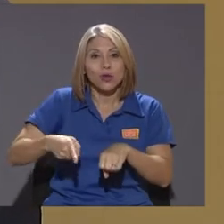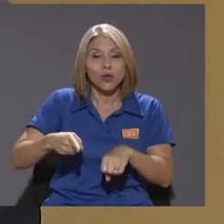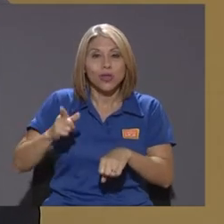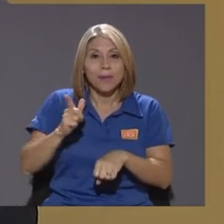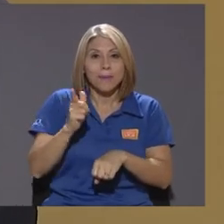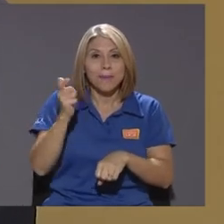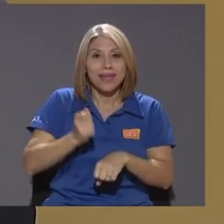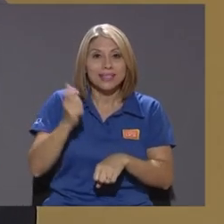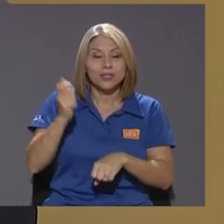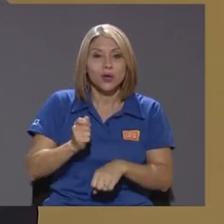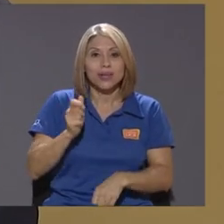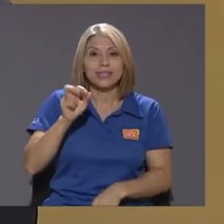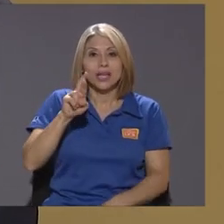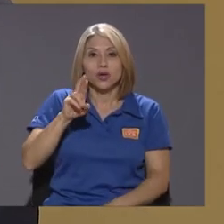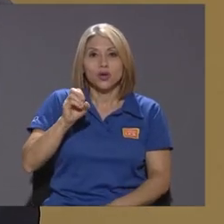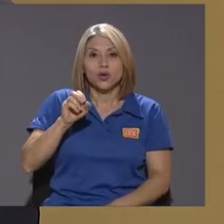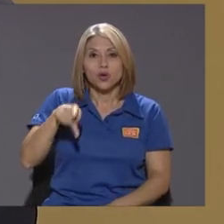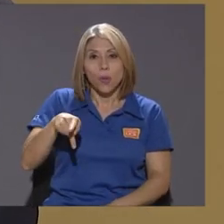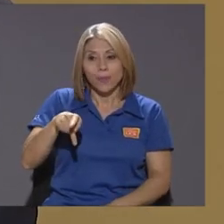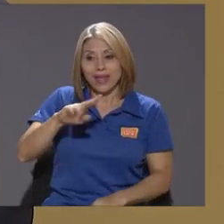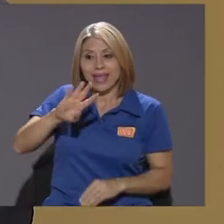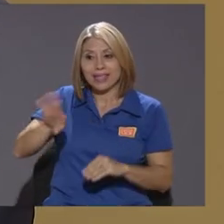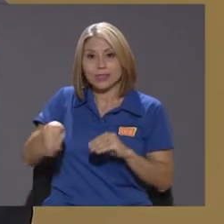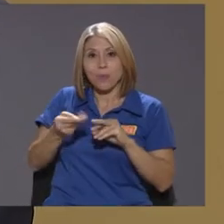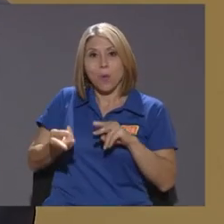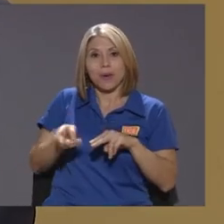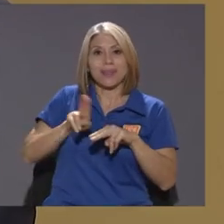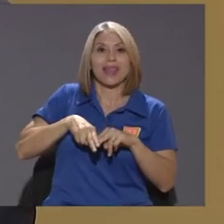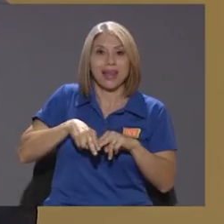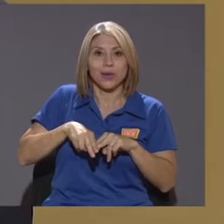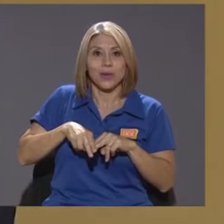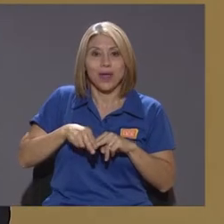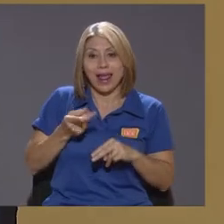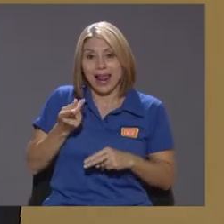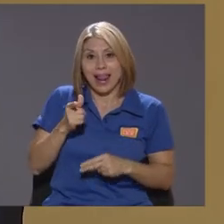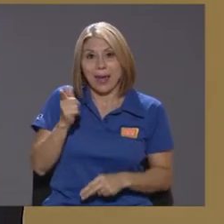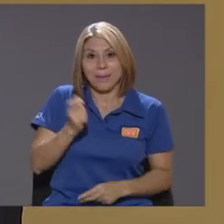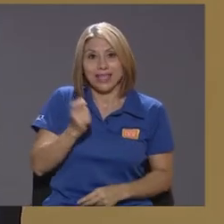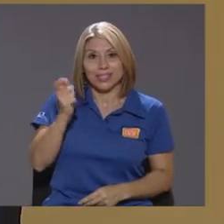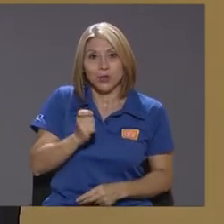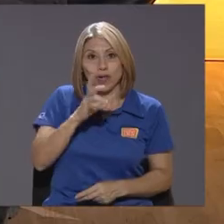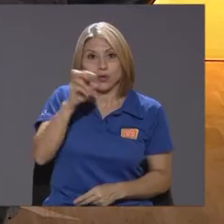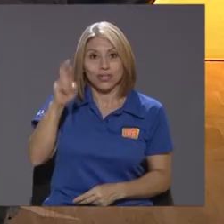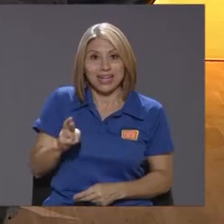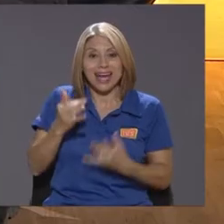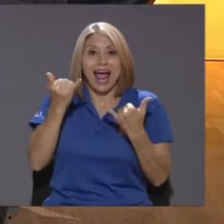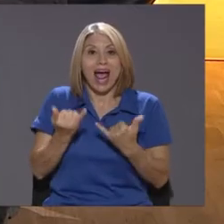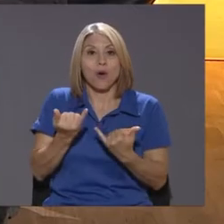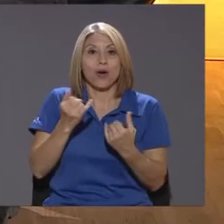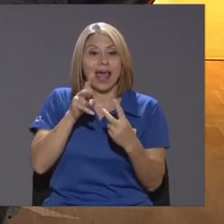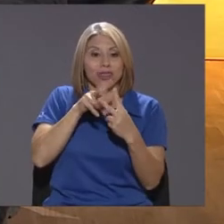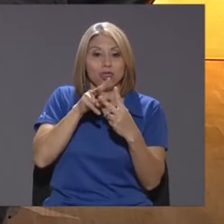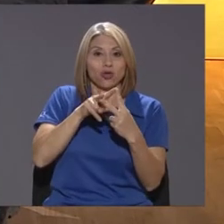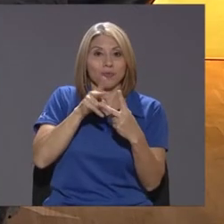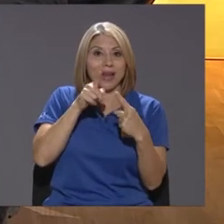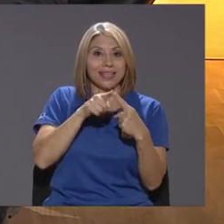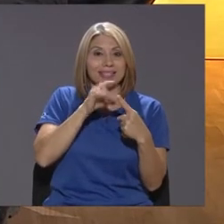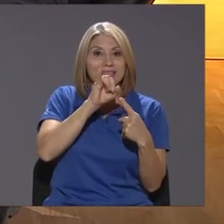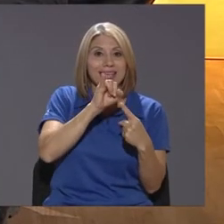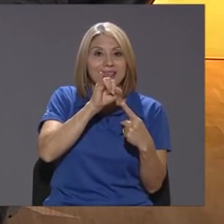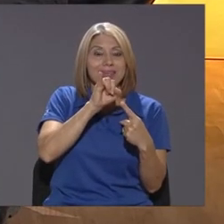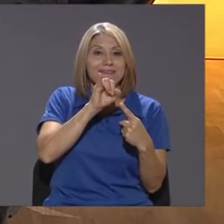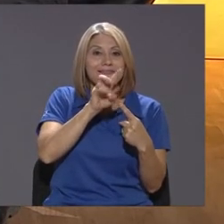que es un régimen complementario y que ha hecho que la pensión en Costa Rica ahora esté compuesta por dos partes la que paga el IBM y la que paga el ROP